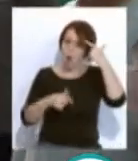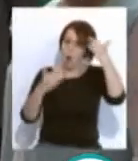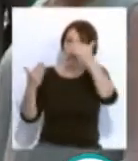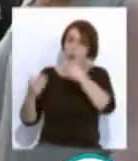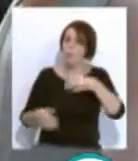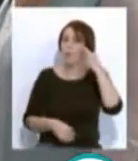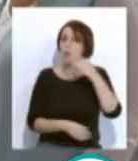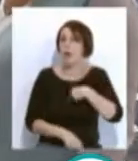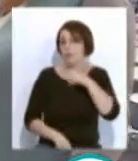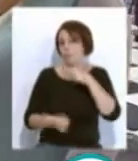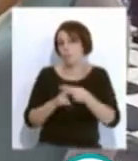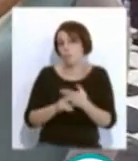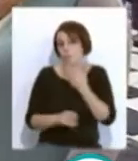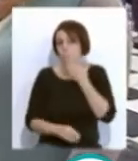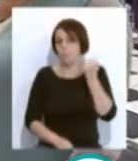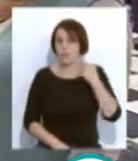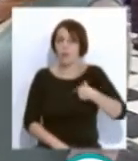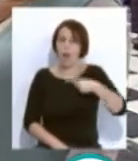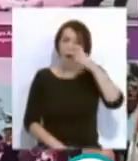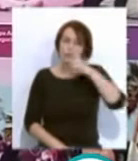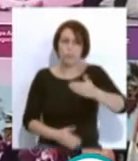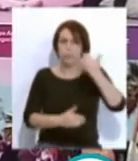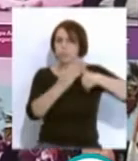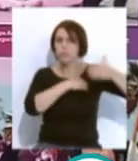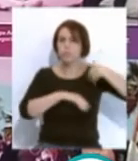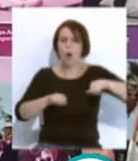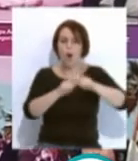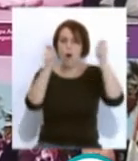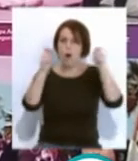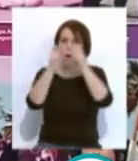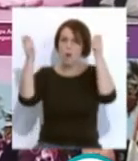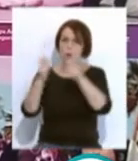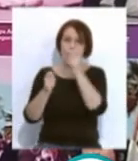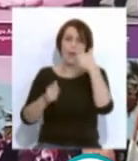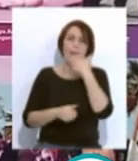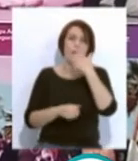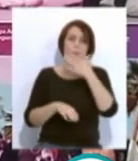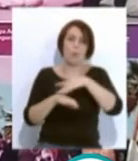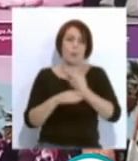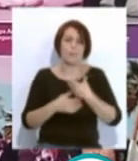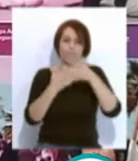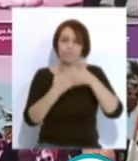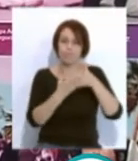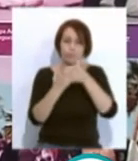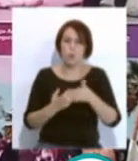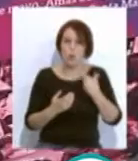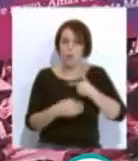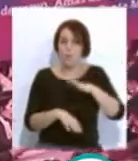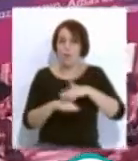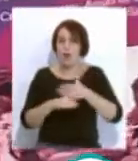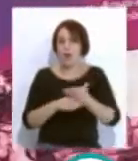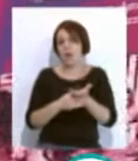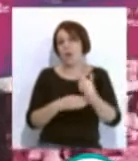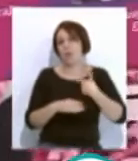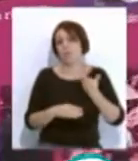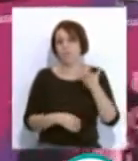anónimas, que hace décadas se atrevieron a romper moldes para luchar por el derecho a ejercer una ciudadanía activa, transformándose a